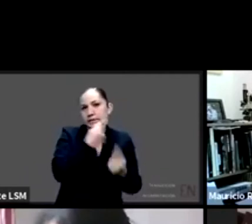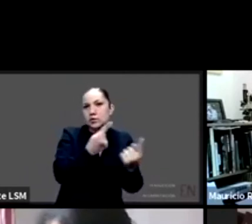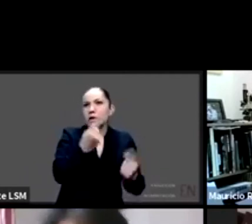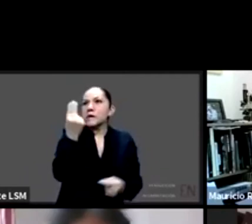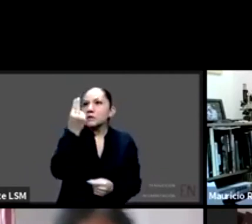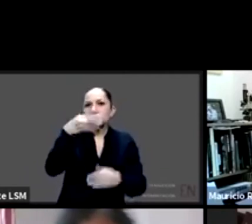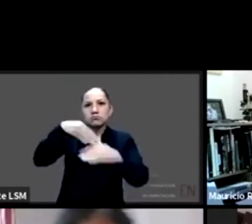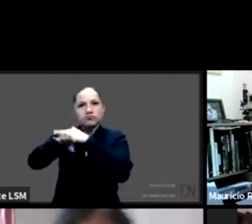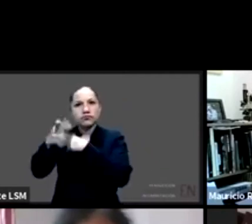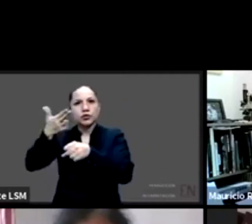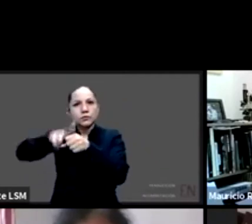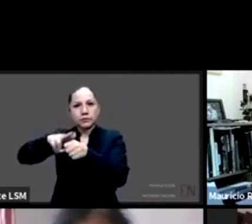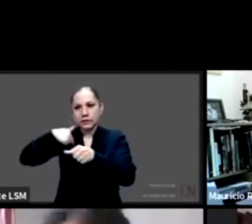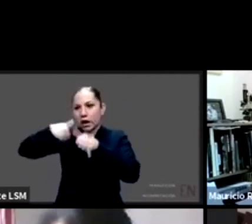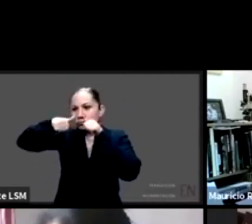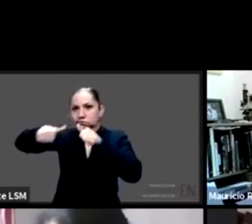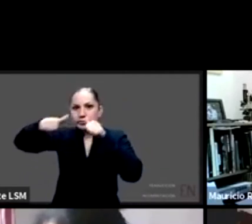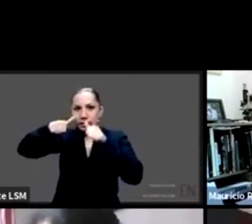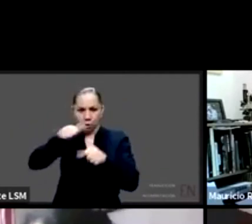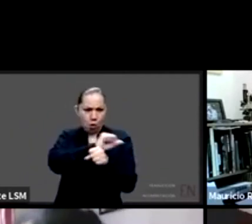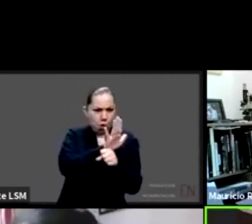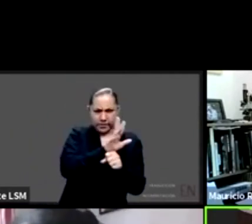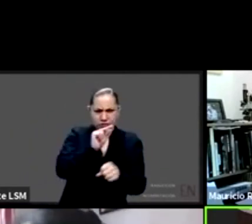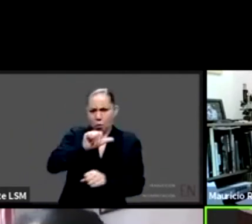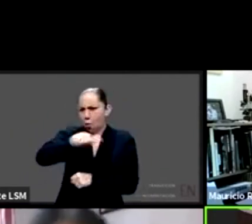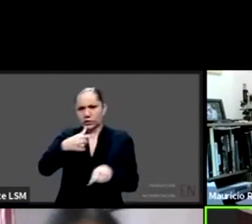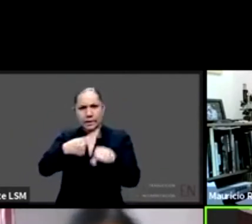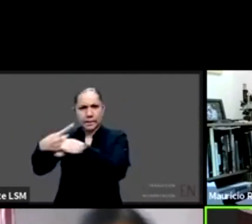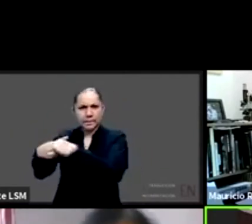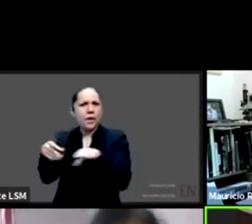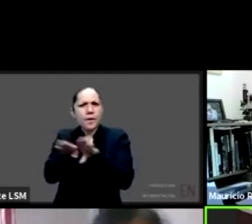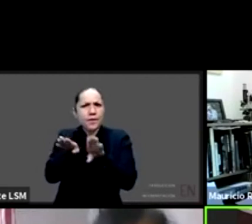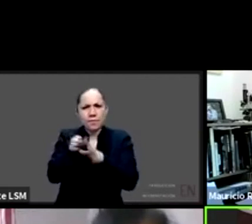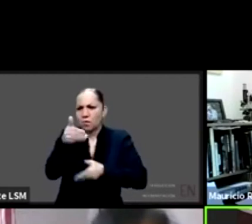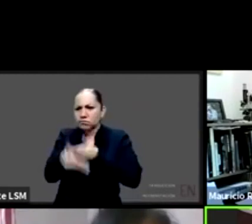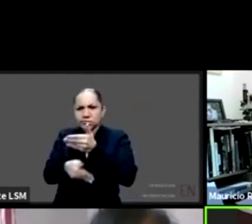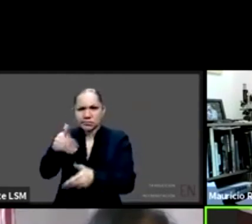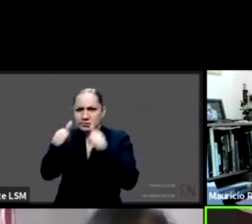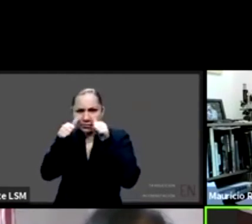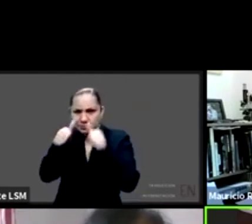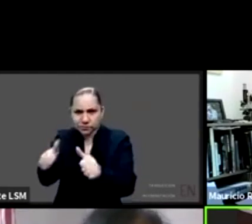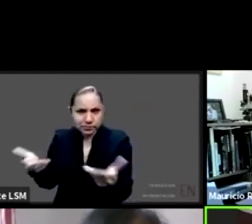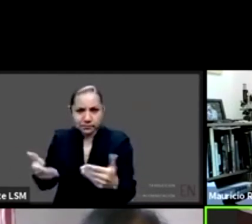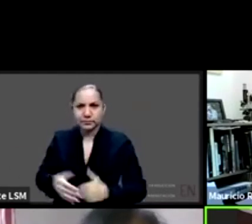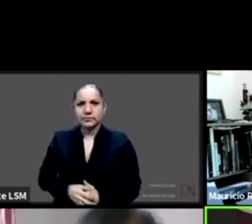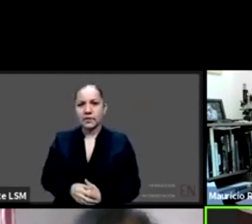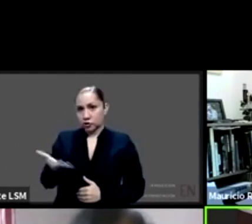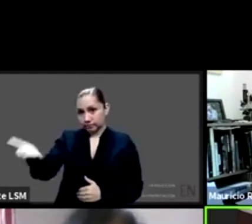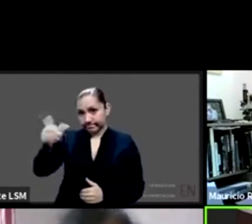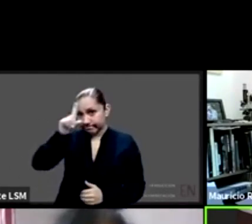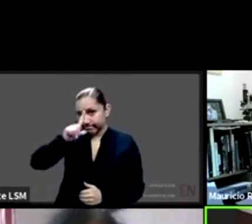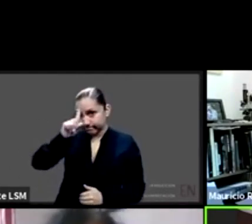Tu micrófono por favor para que podamos escucharte gracias muchísimas gracias Pamela este pues bueno